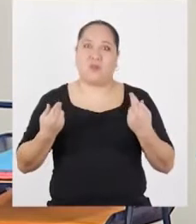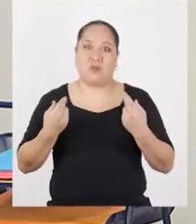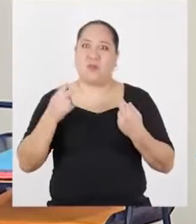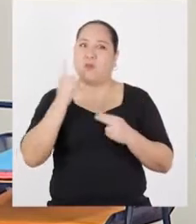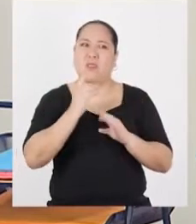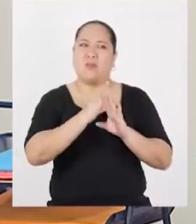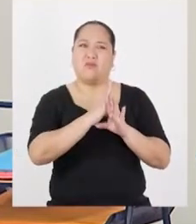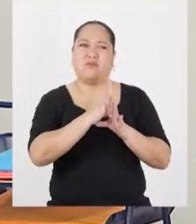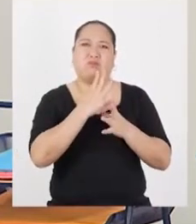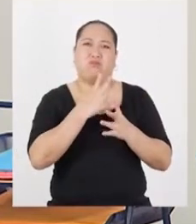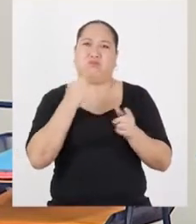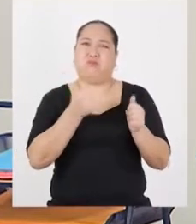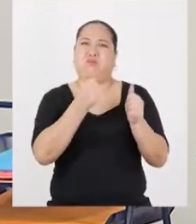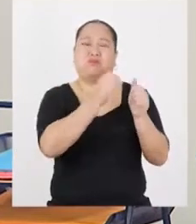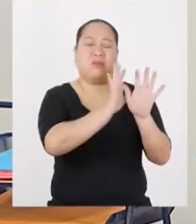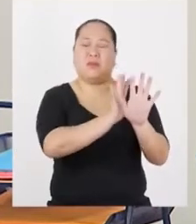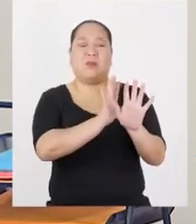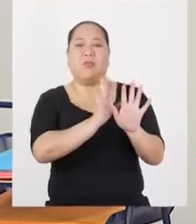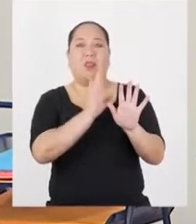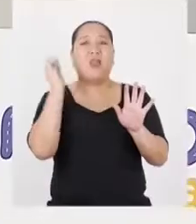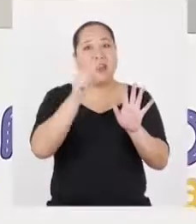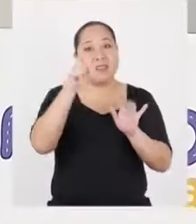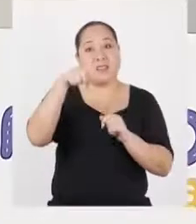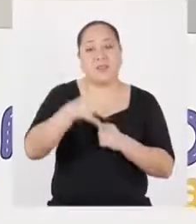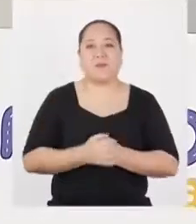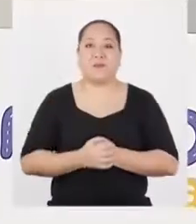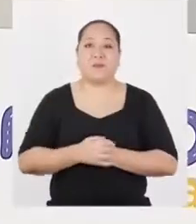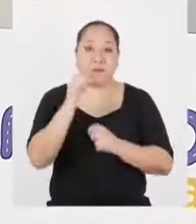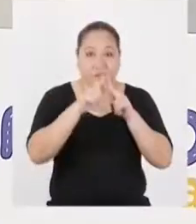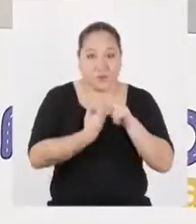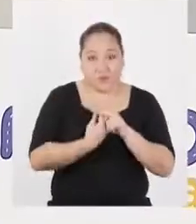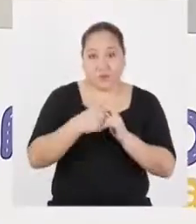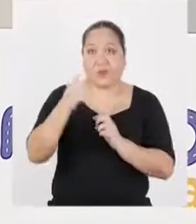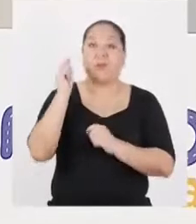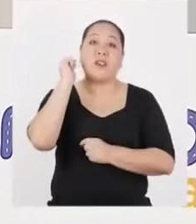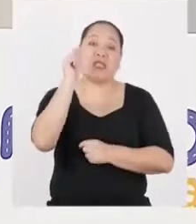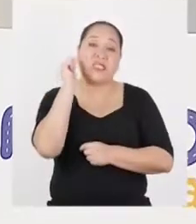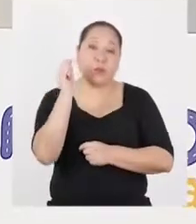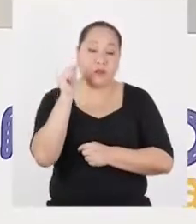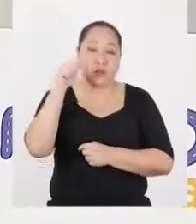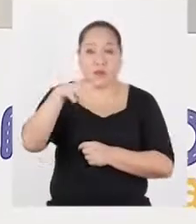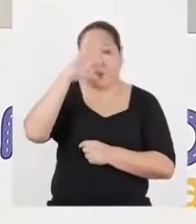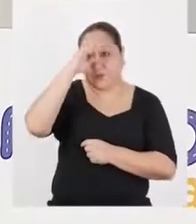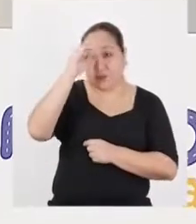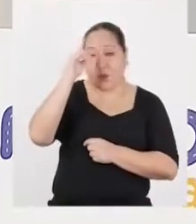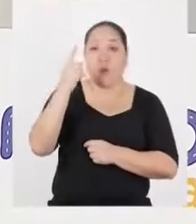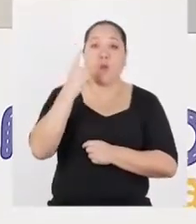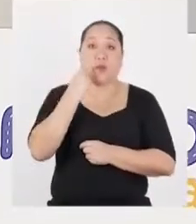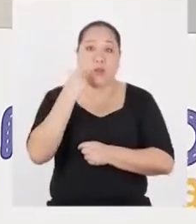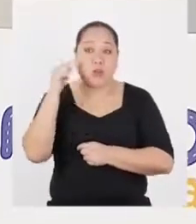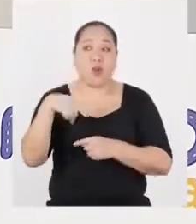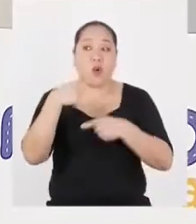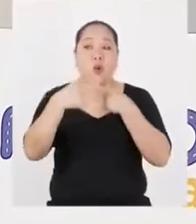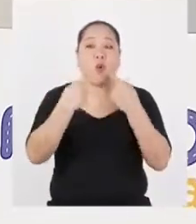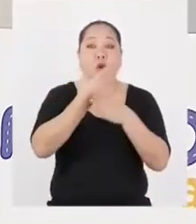y no ceder a ella. De eso se trata, en verdad. Comencemos con un testimonio. Este chico que nos ha compartido